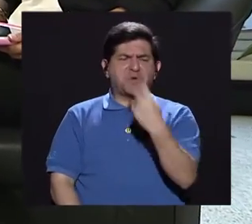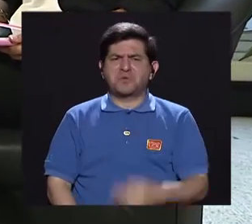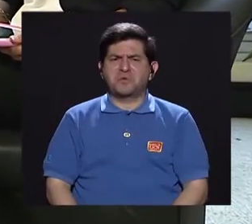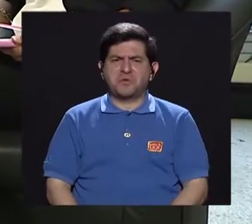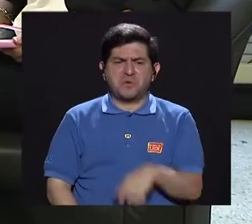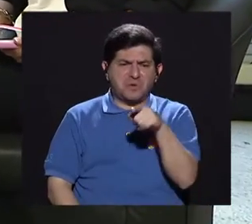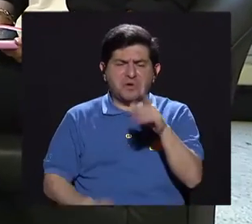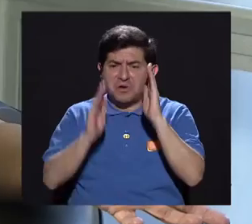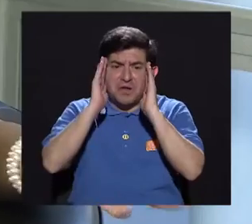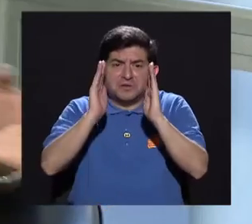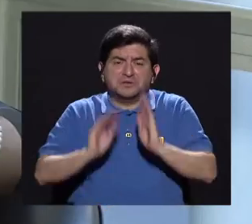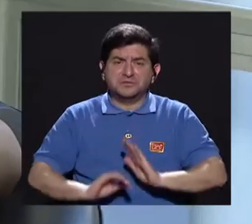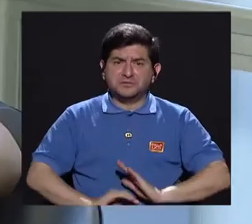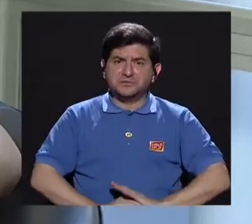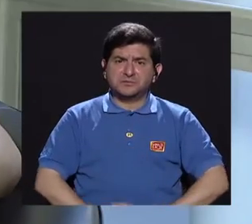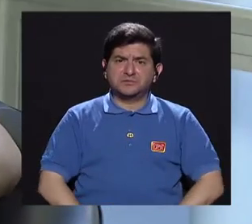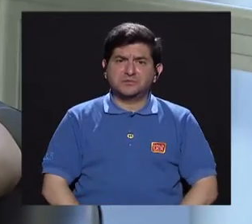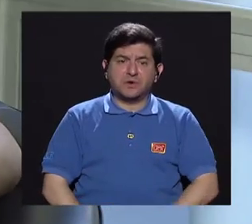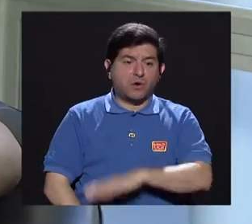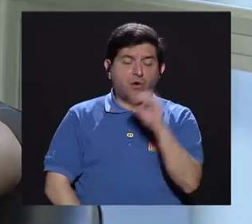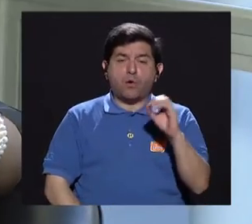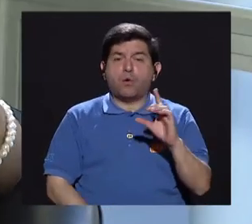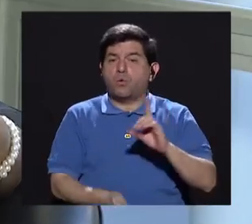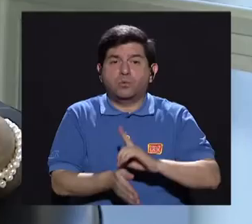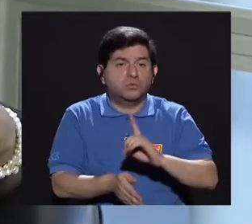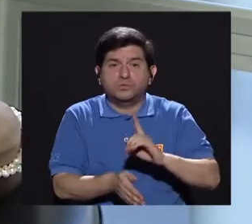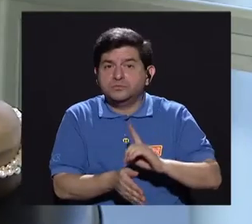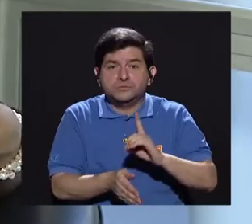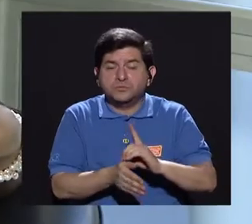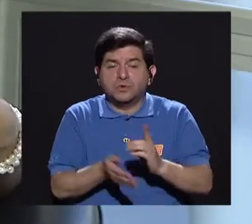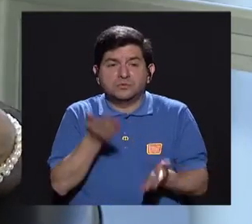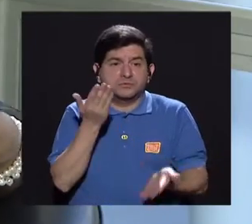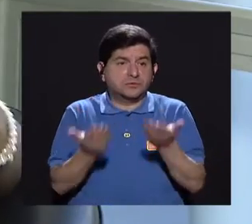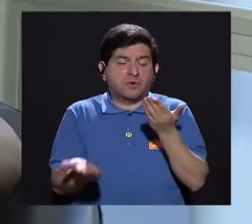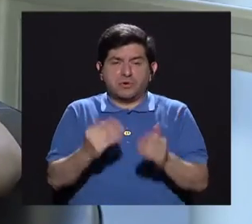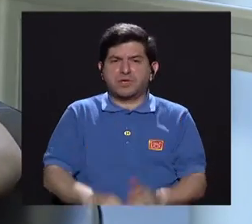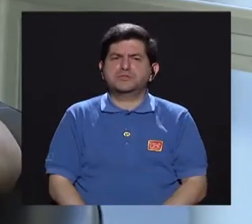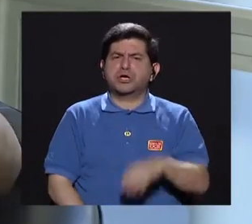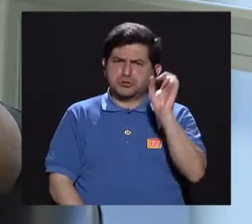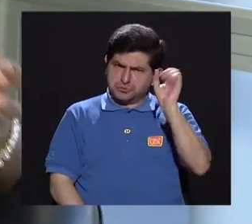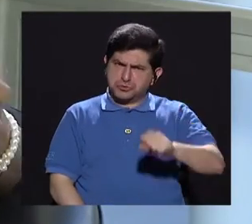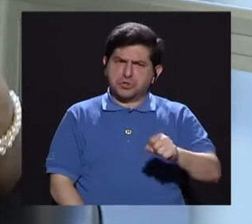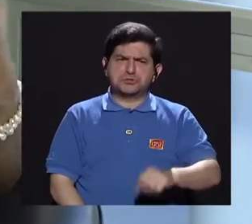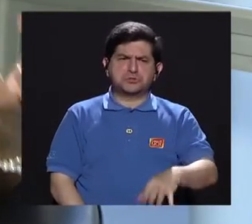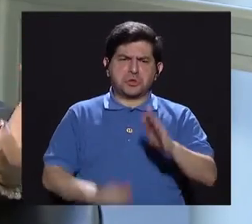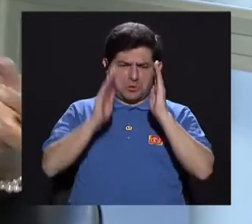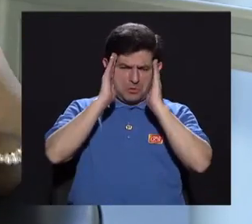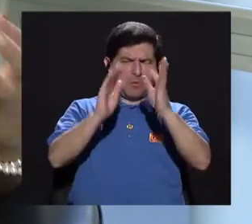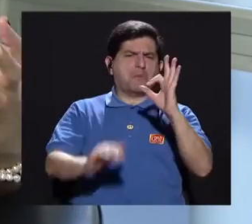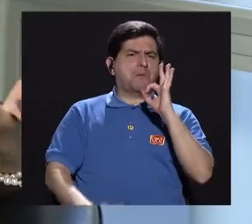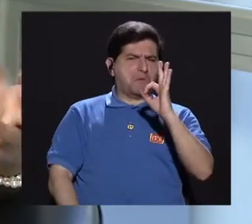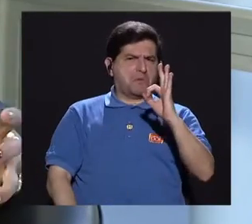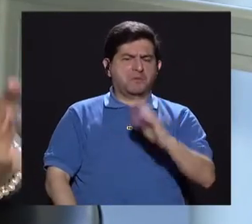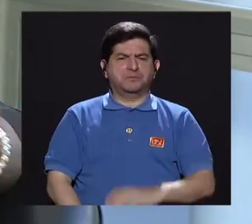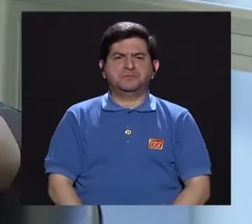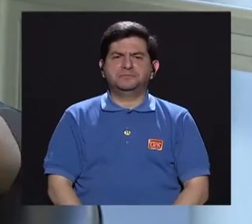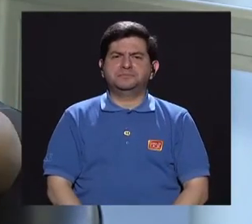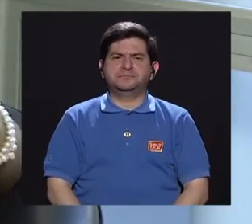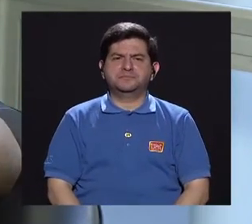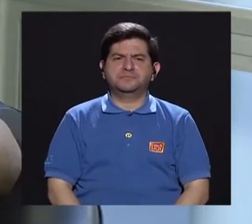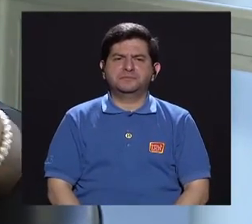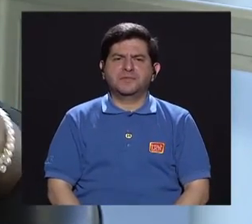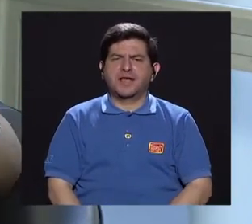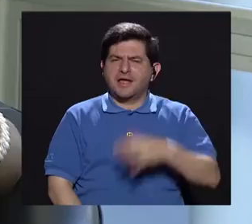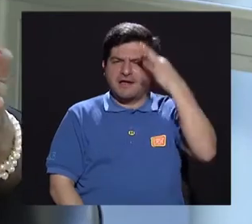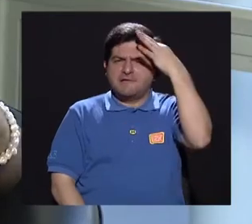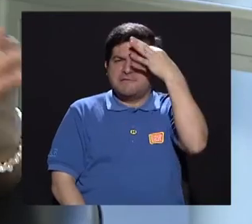ver ni me atendió. O por el contrario, médico que me puso mucha atención y demás, pero entonces,